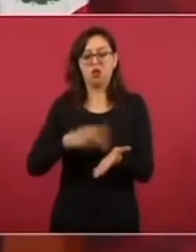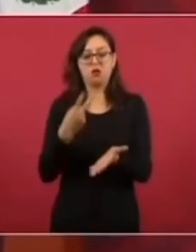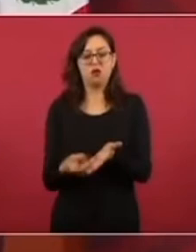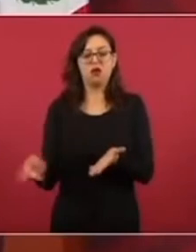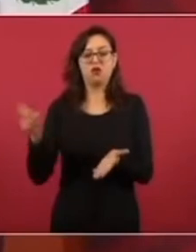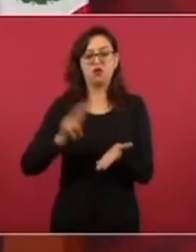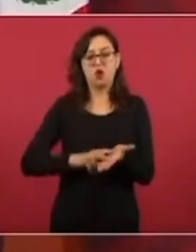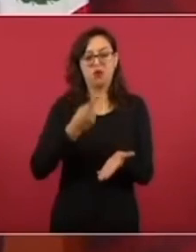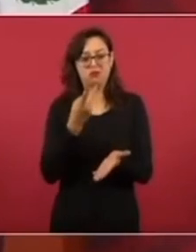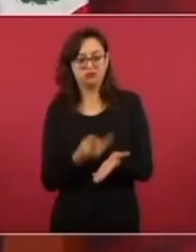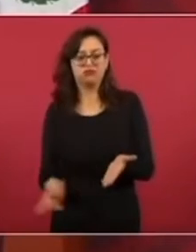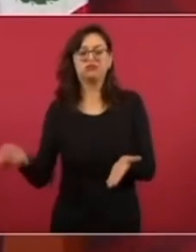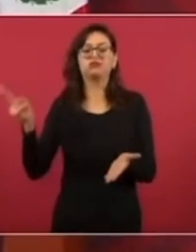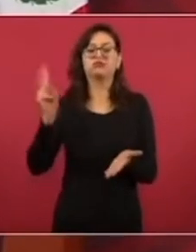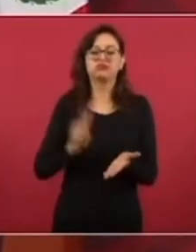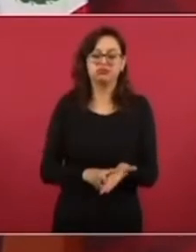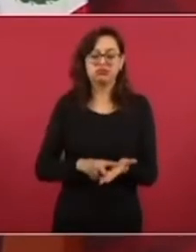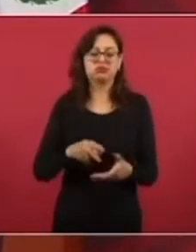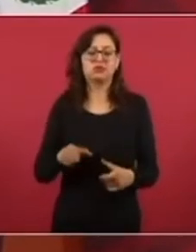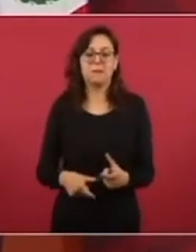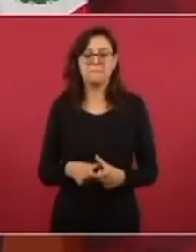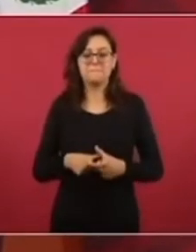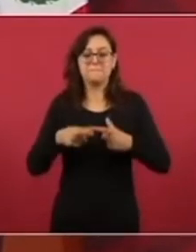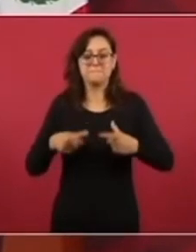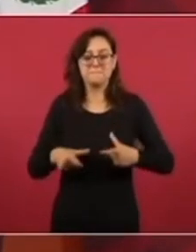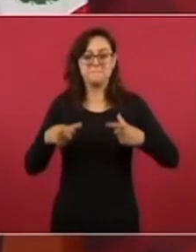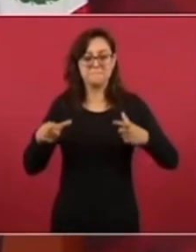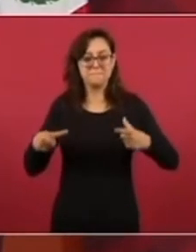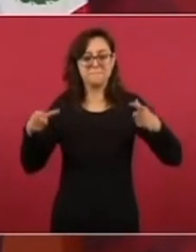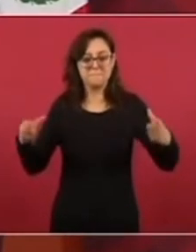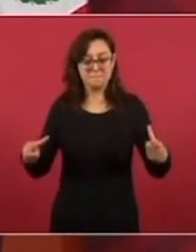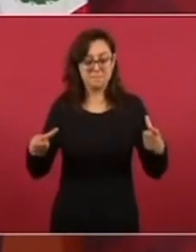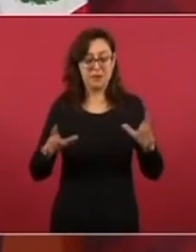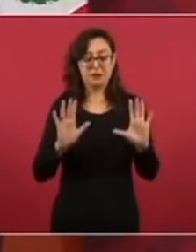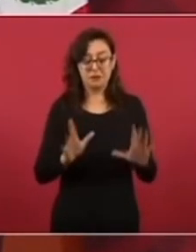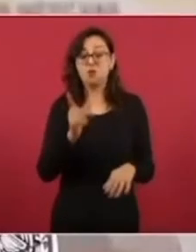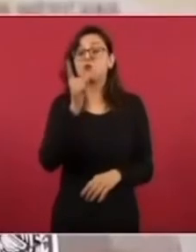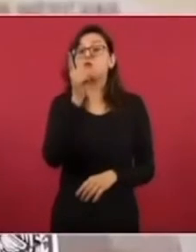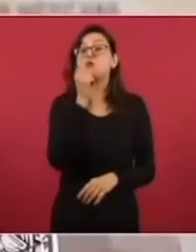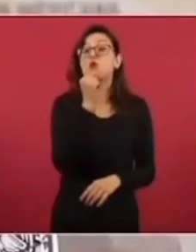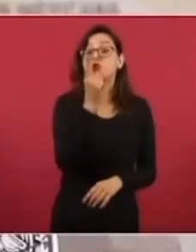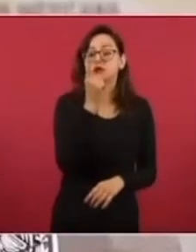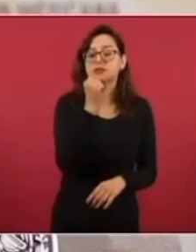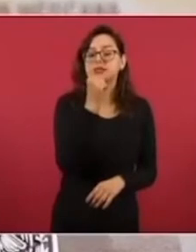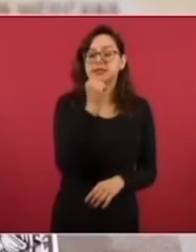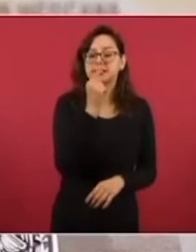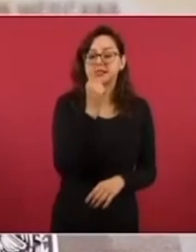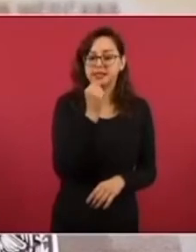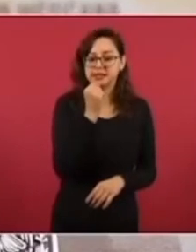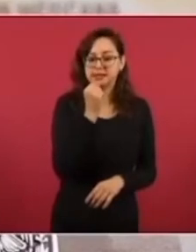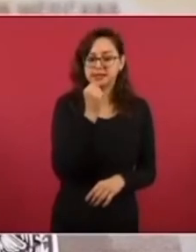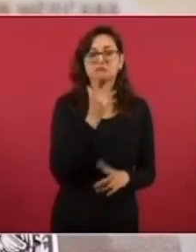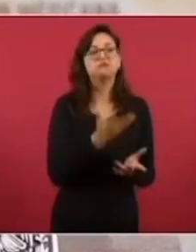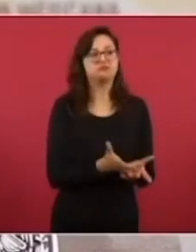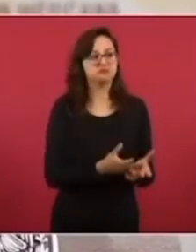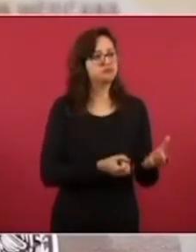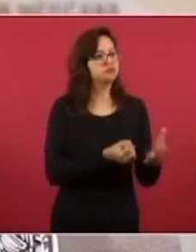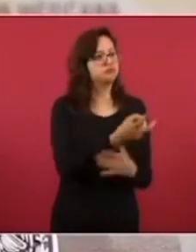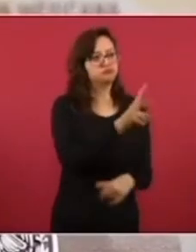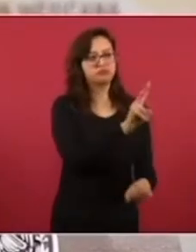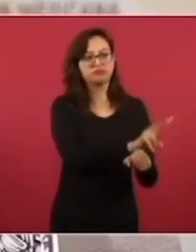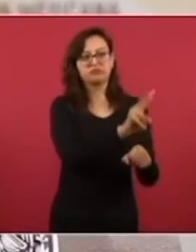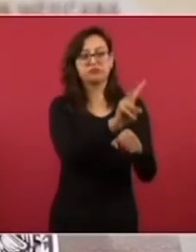Añádese que ahora ya puede el Ejército